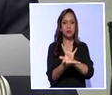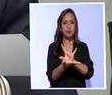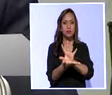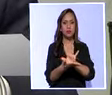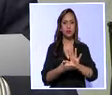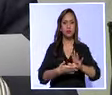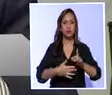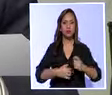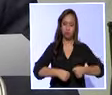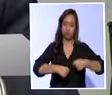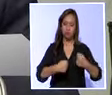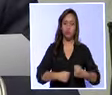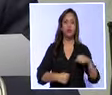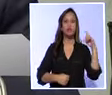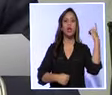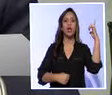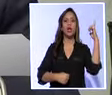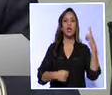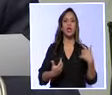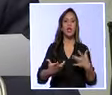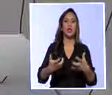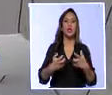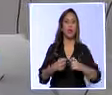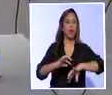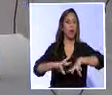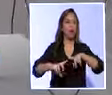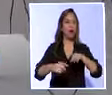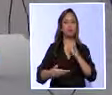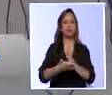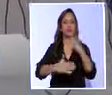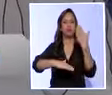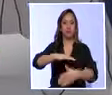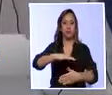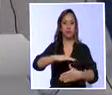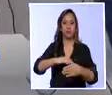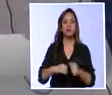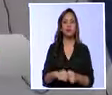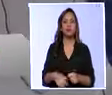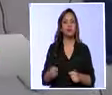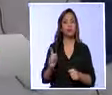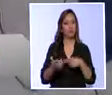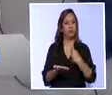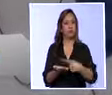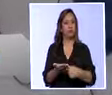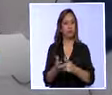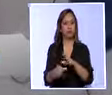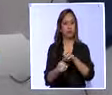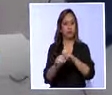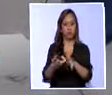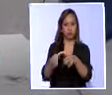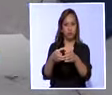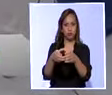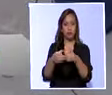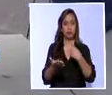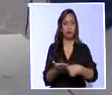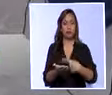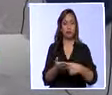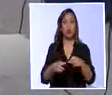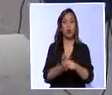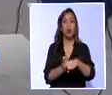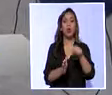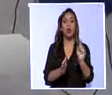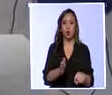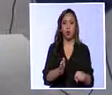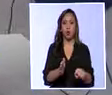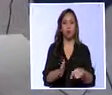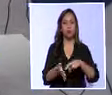tomado el liderazgo de la lucha contra la corrupción. En el debate, los miembros de la comisión reiteraron que el juicio político es un